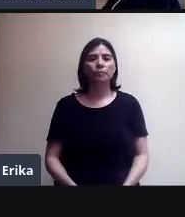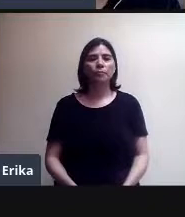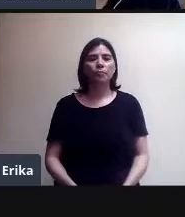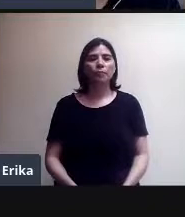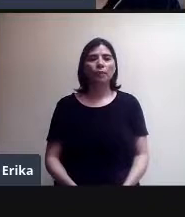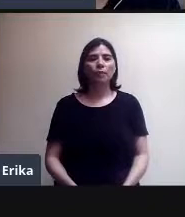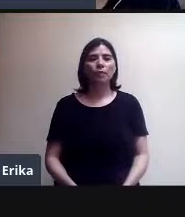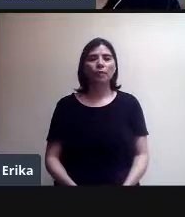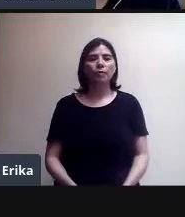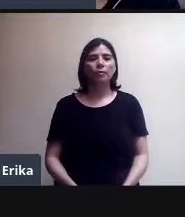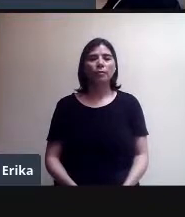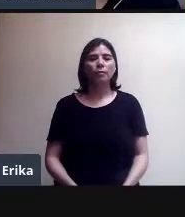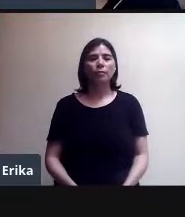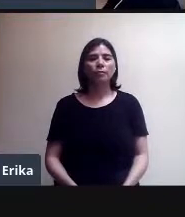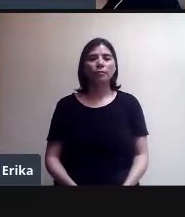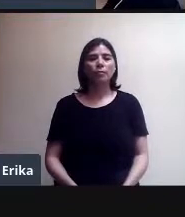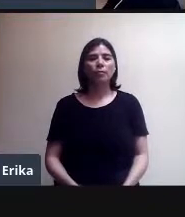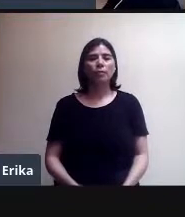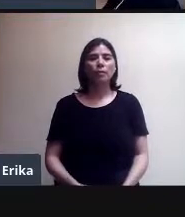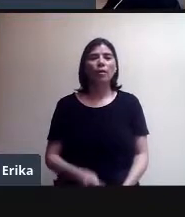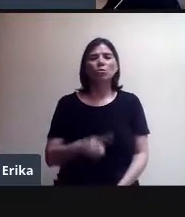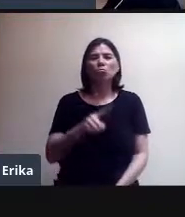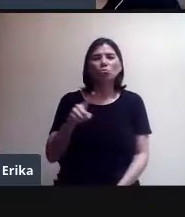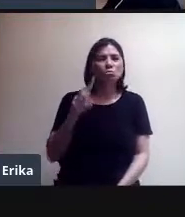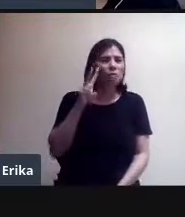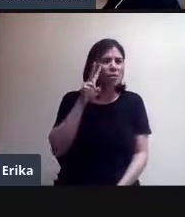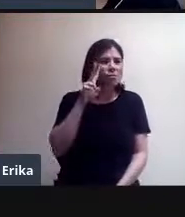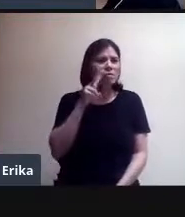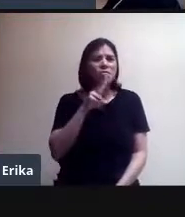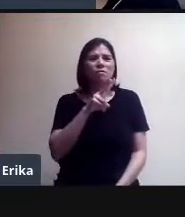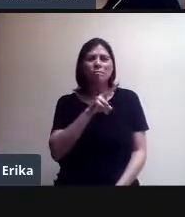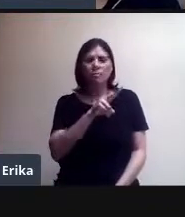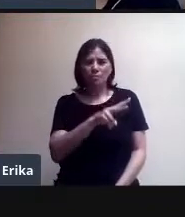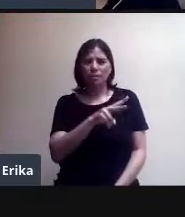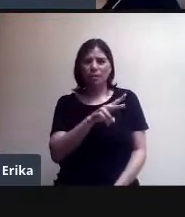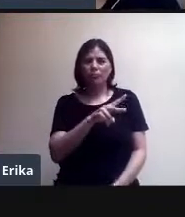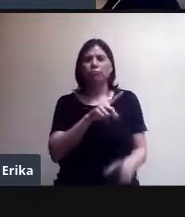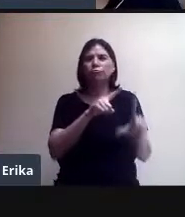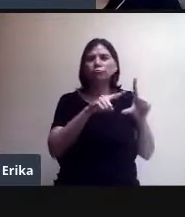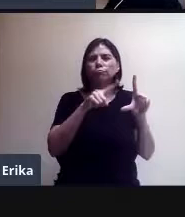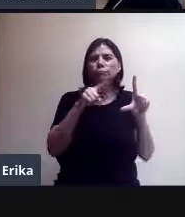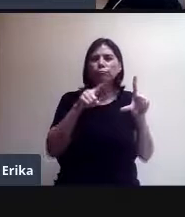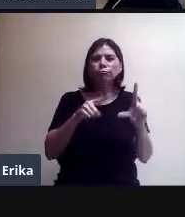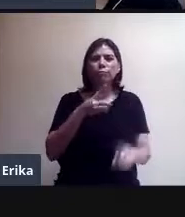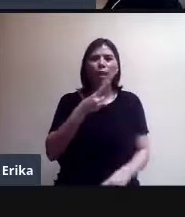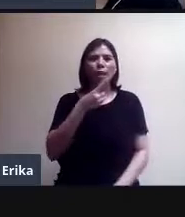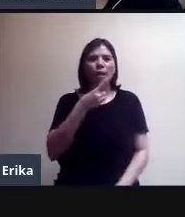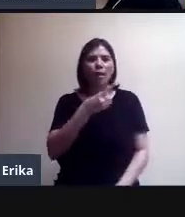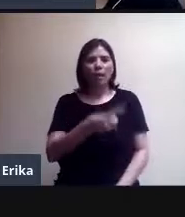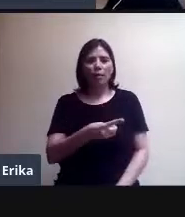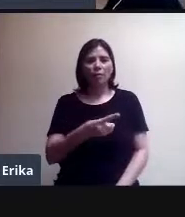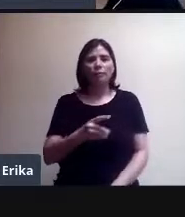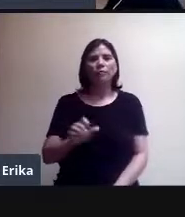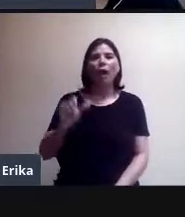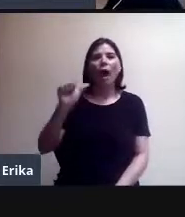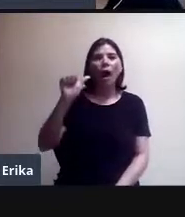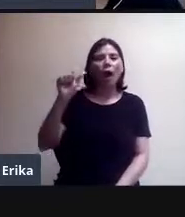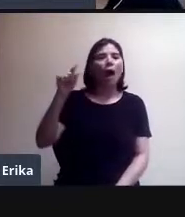Bueno, si ustedes se fijan en este gráfico que dice AC y DC,